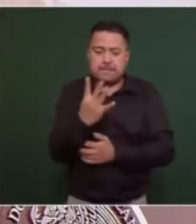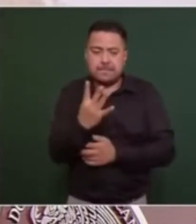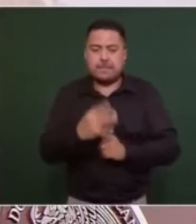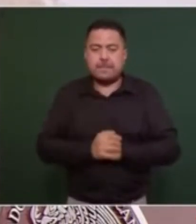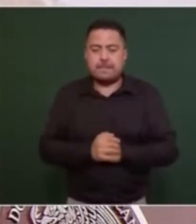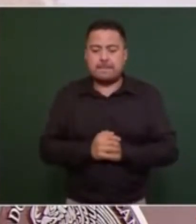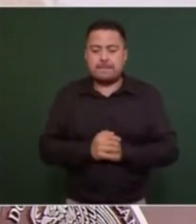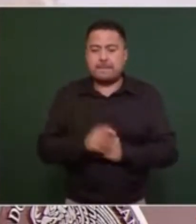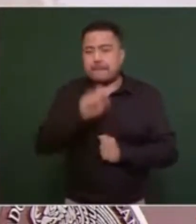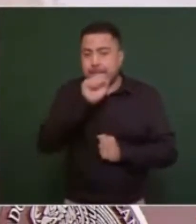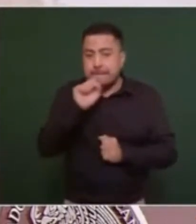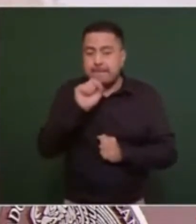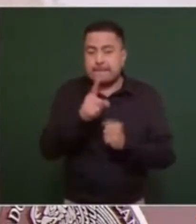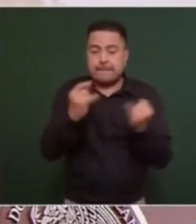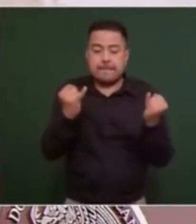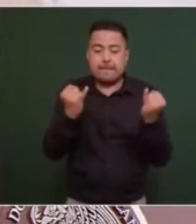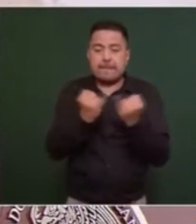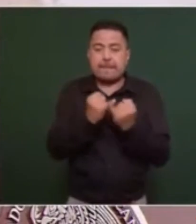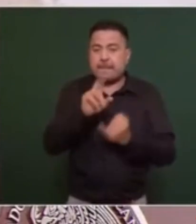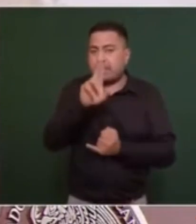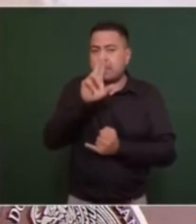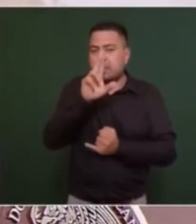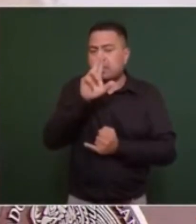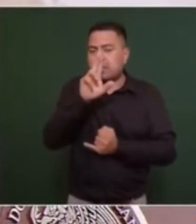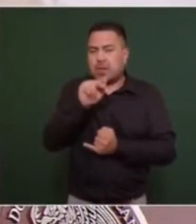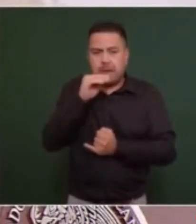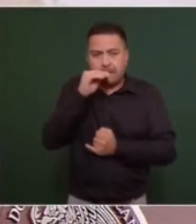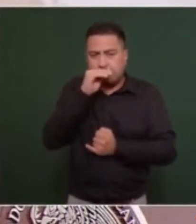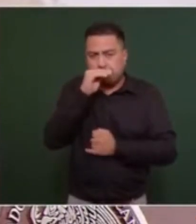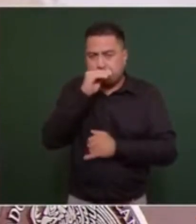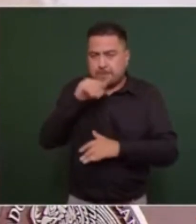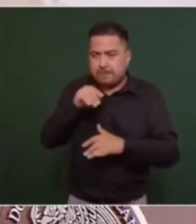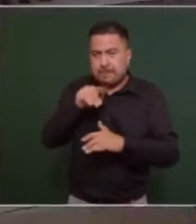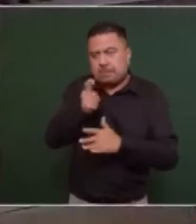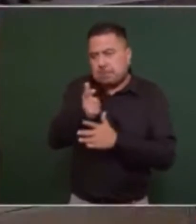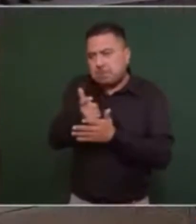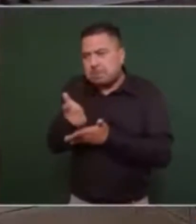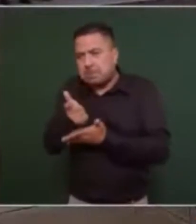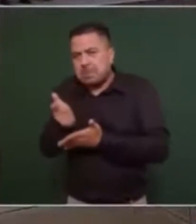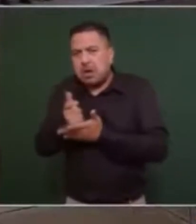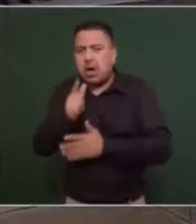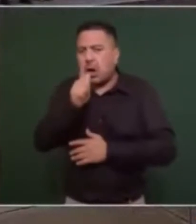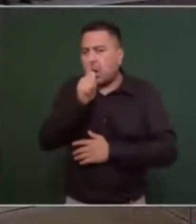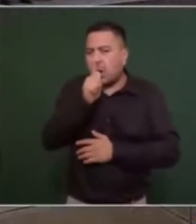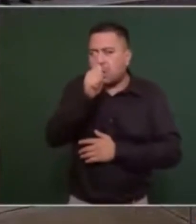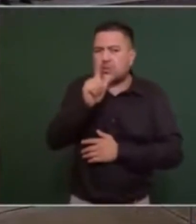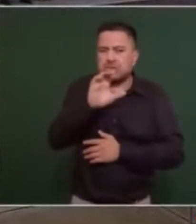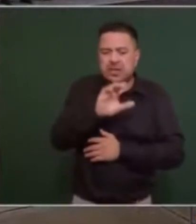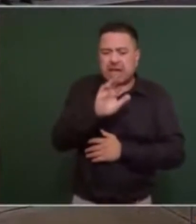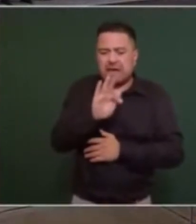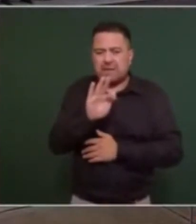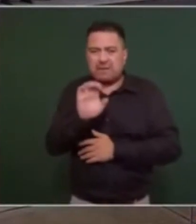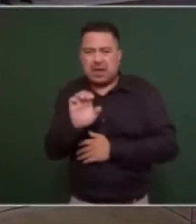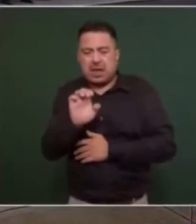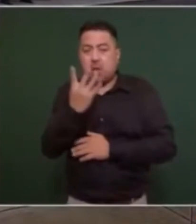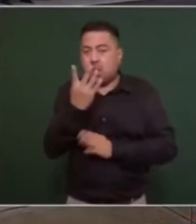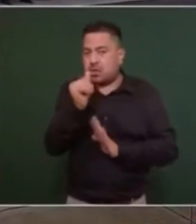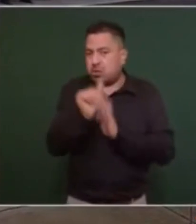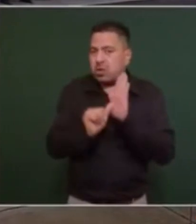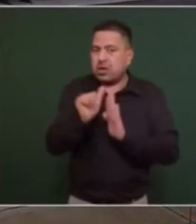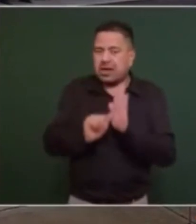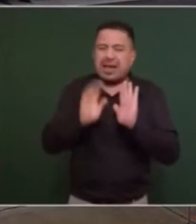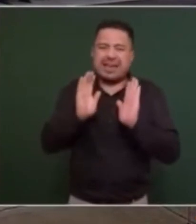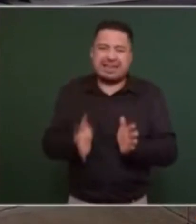en el caso del no cobro por el servicio de luz durante cuatro meses, sabemos que ha habido algunos